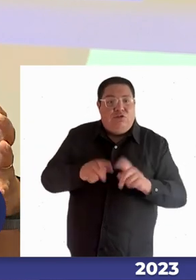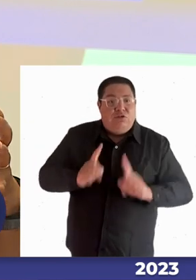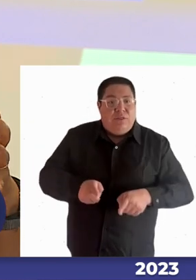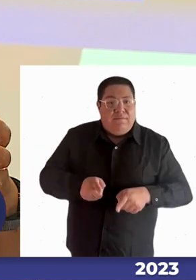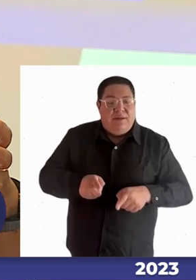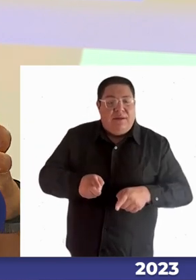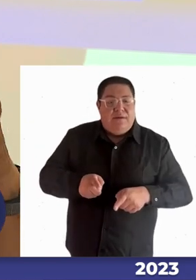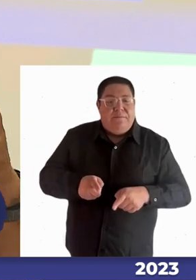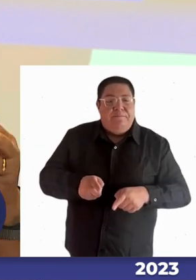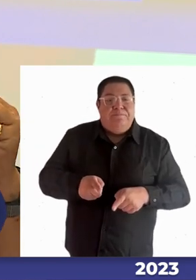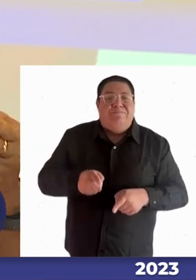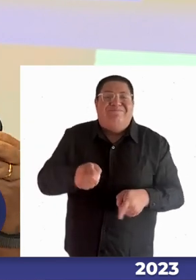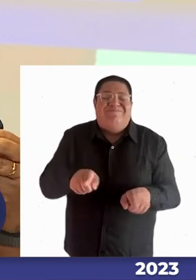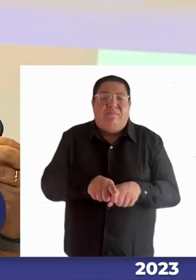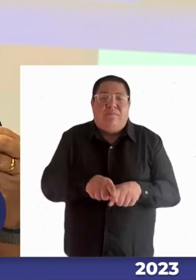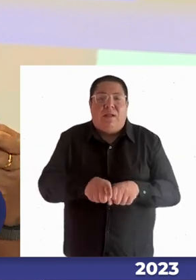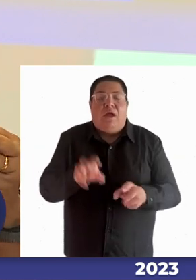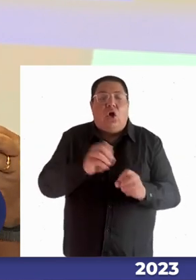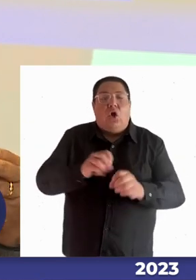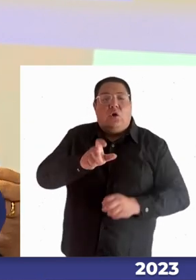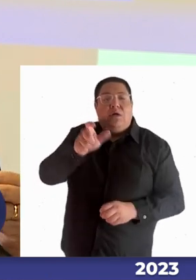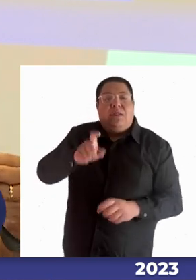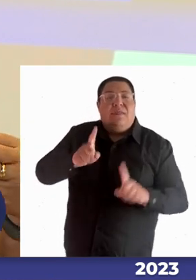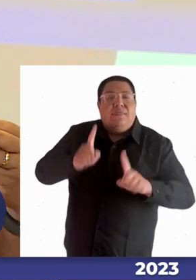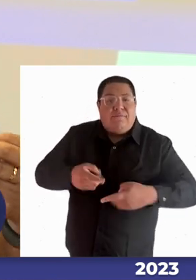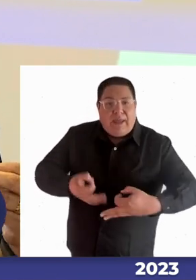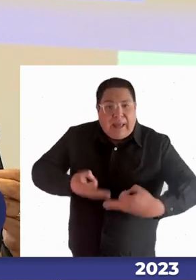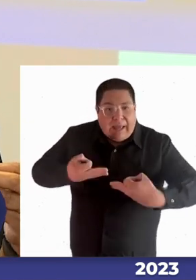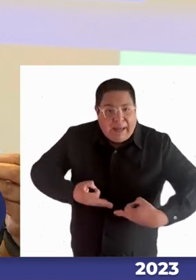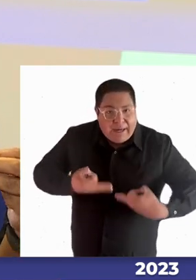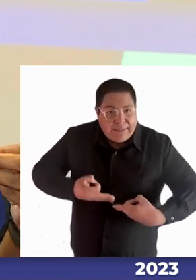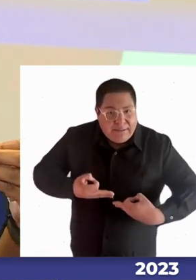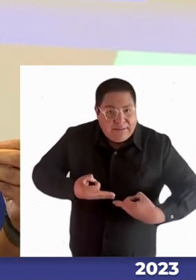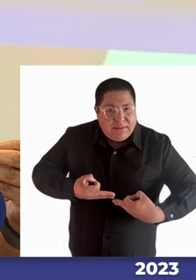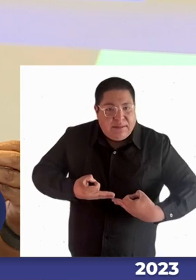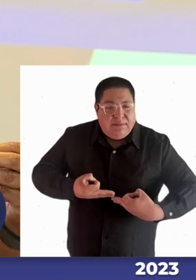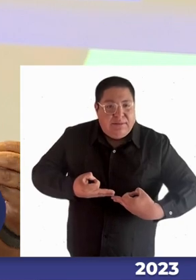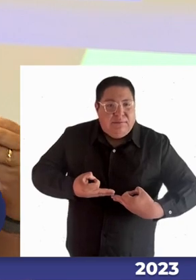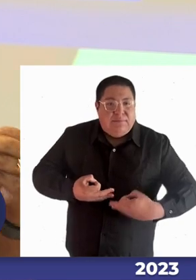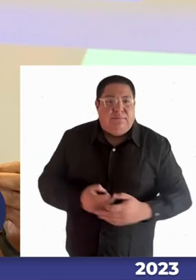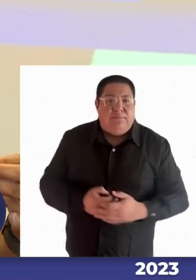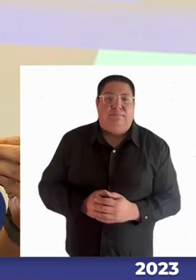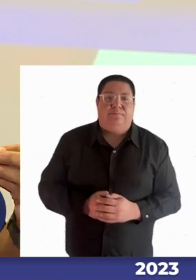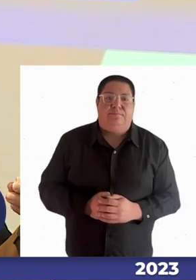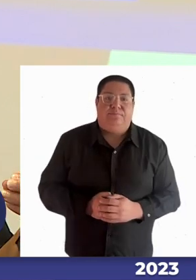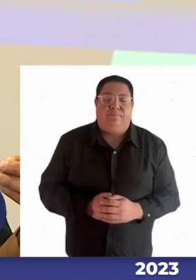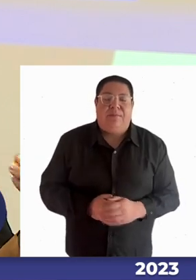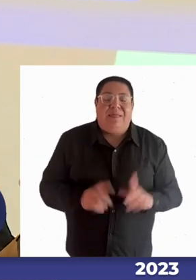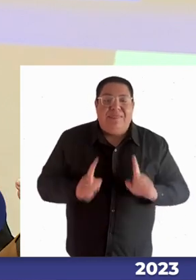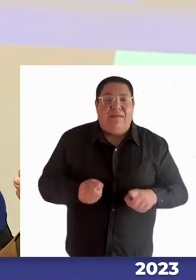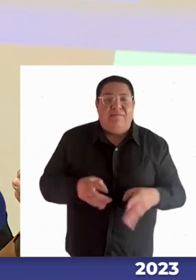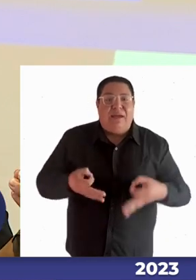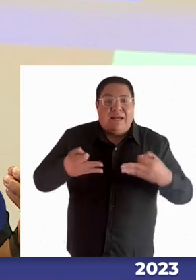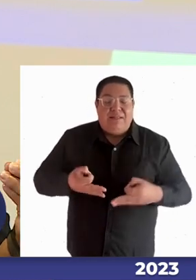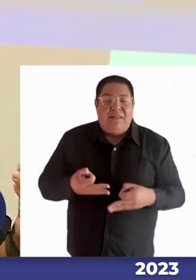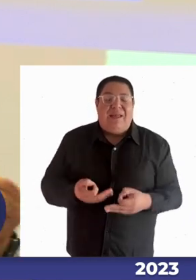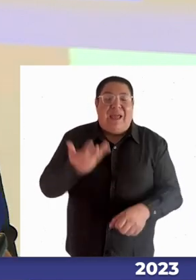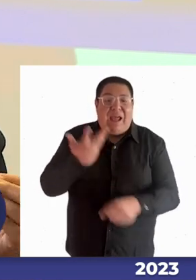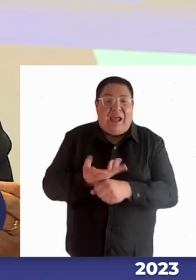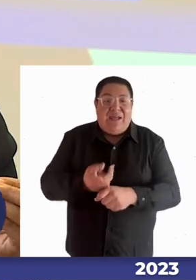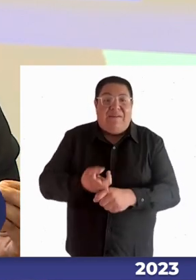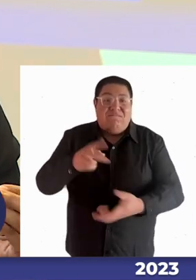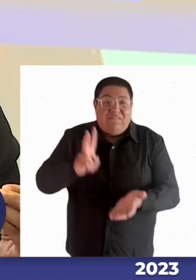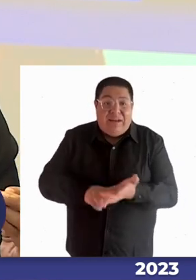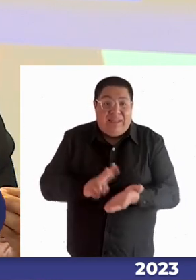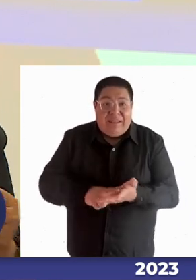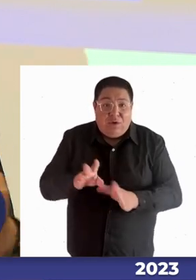cuando uno se imagina el que aquí tenemos que garantizar que exista una verdadera inclusión, esto no es